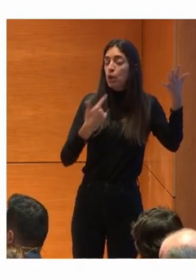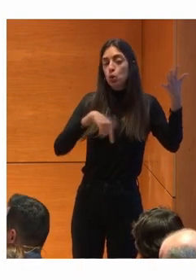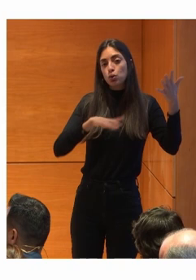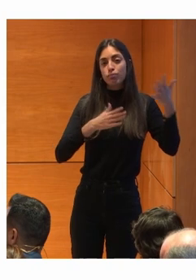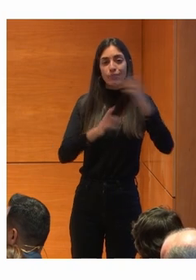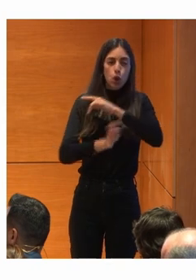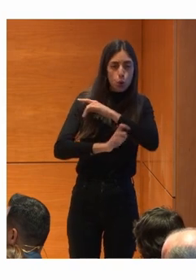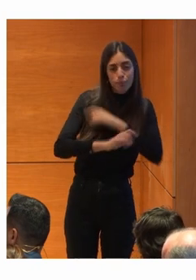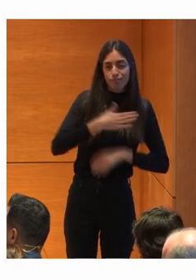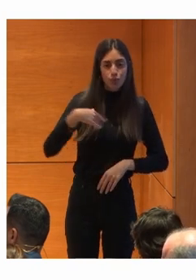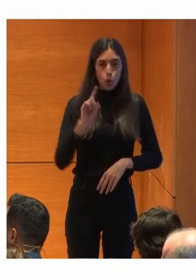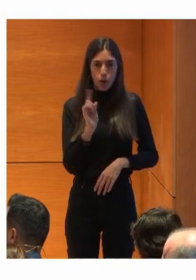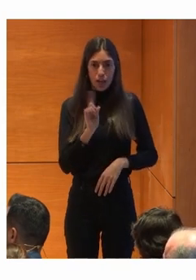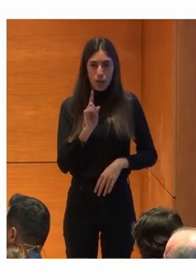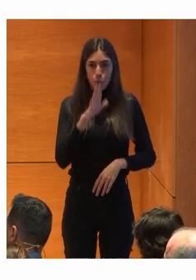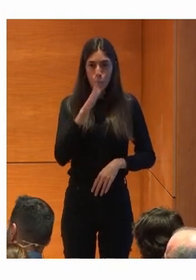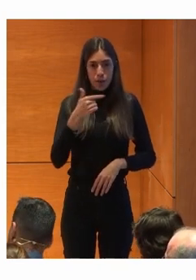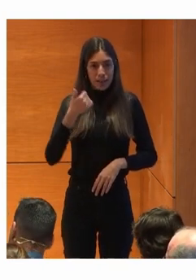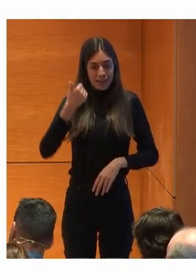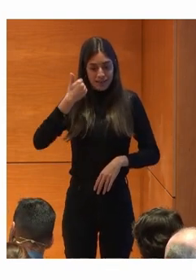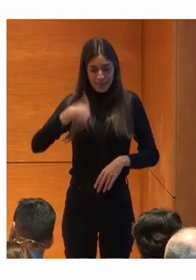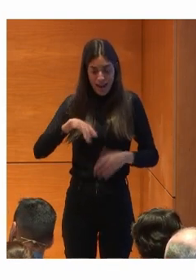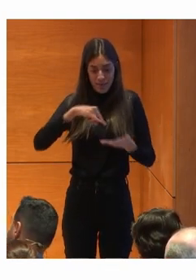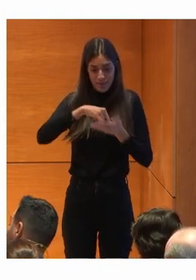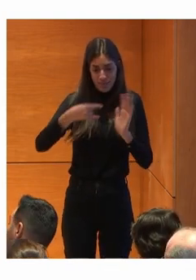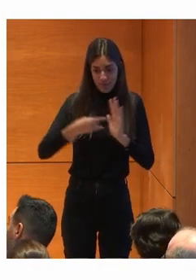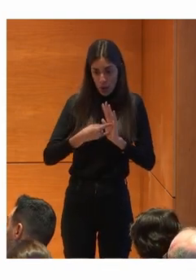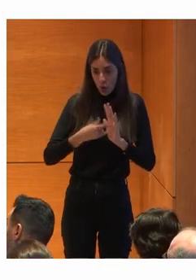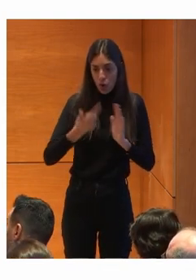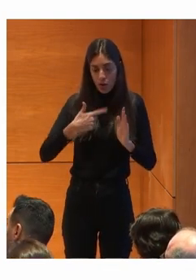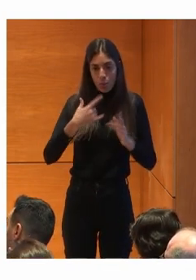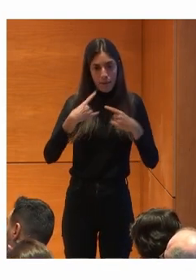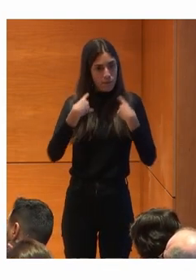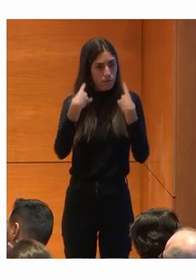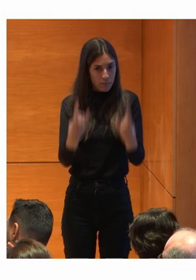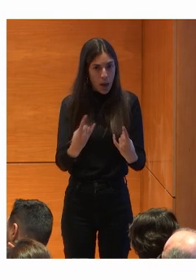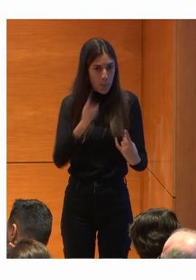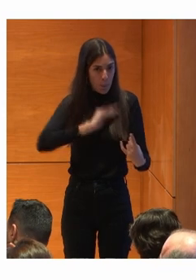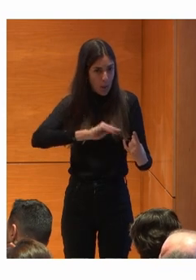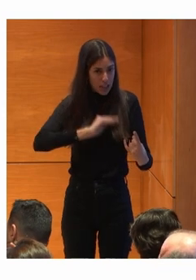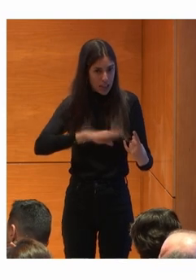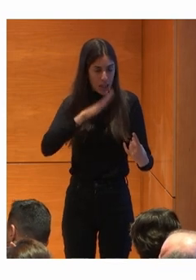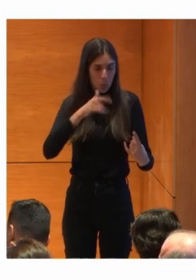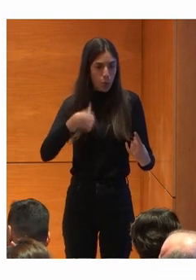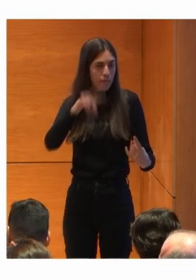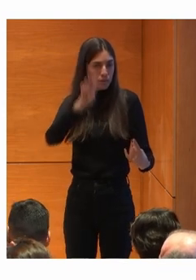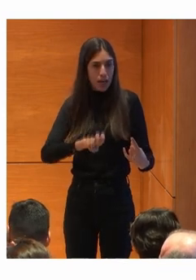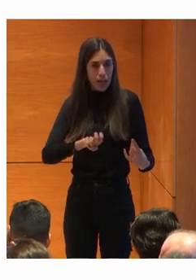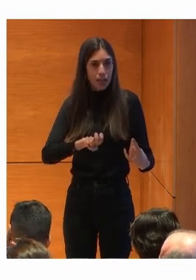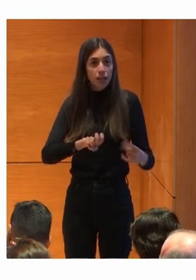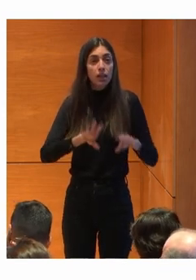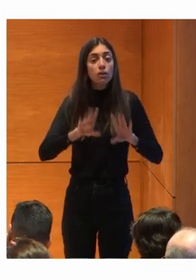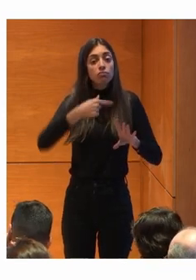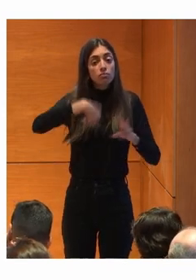solitario Y porque ya La tecnología Pues era Es ciertamente atractiva Dar por bueno Que era útil Y lo que hicimos